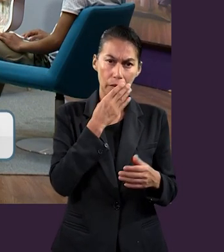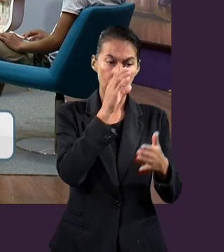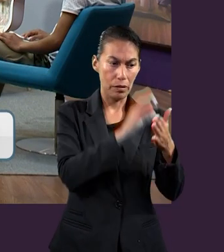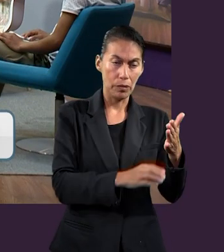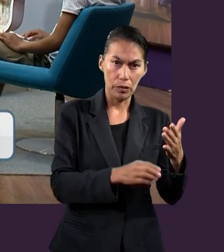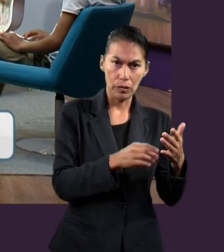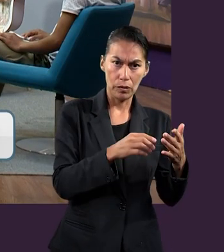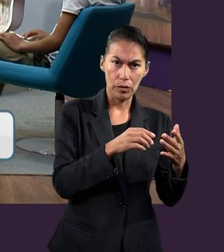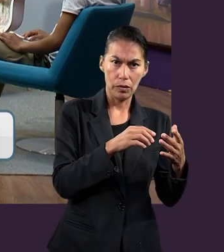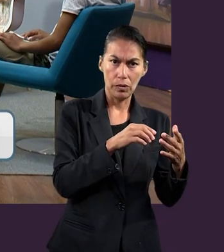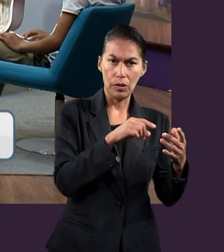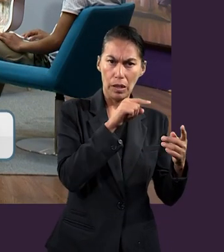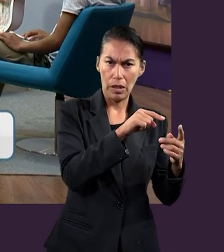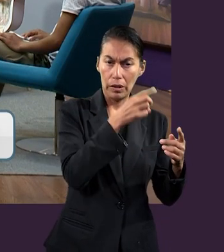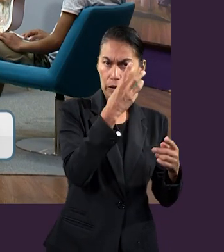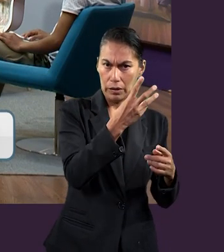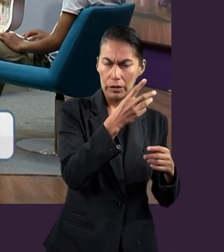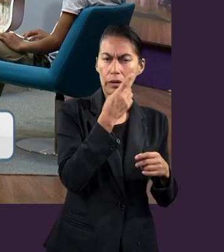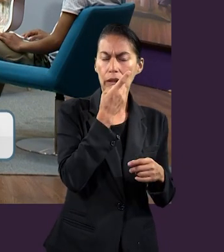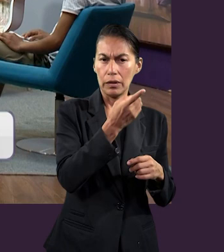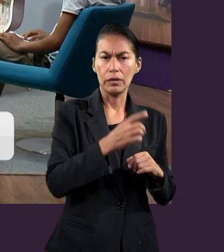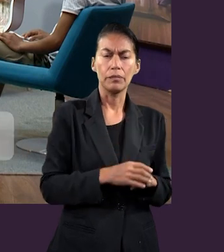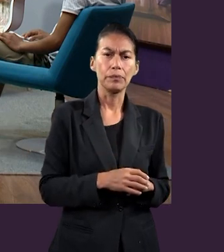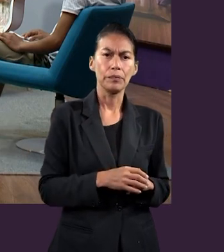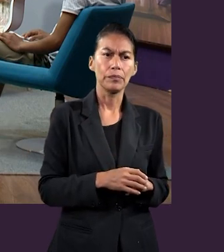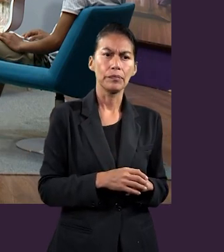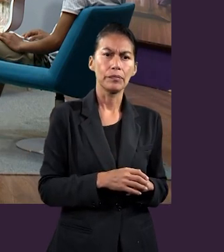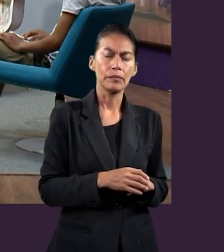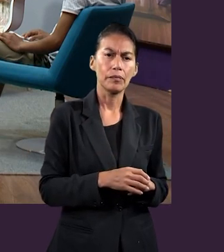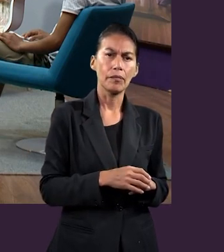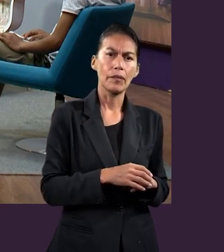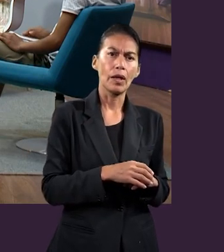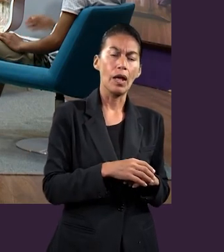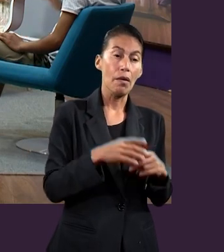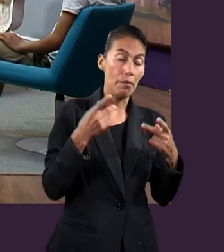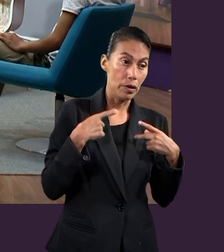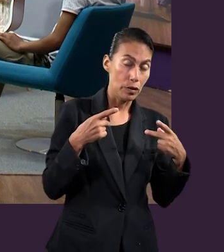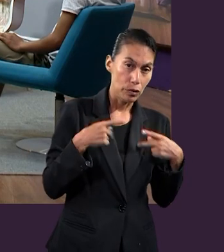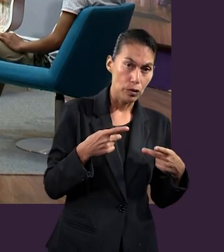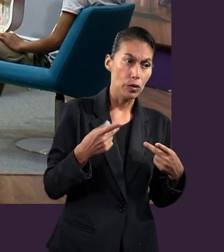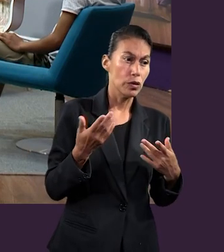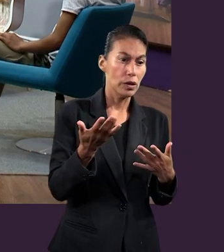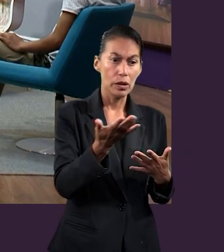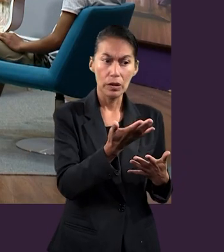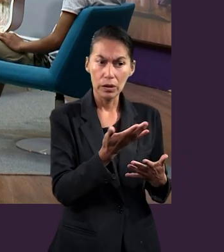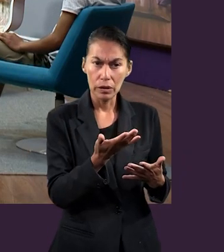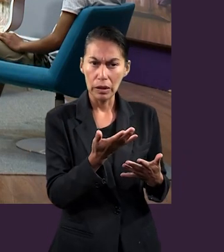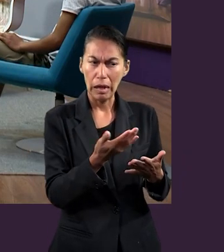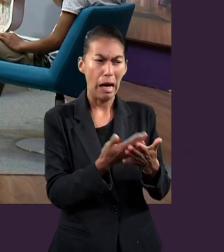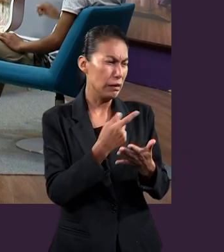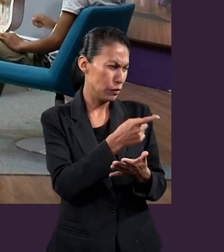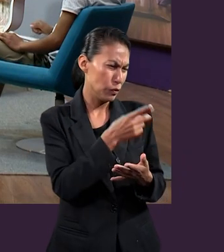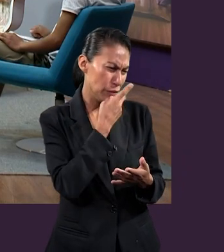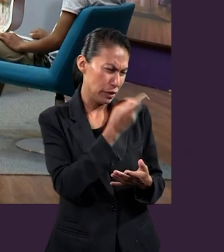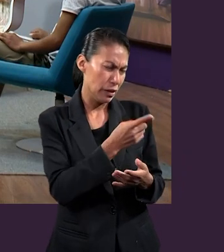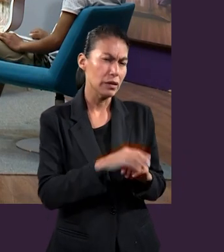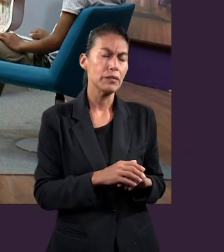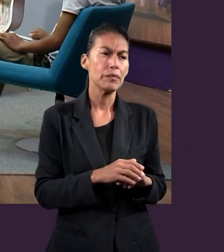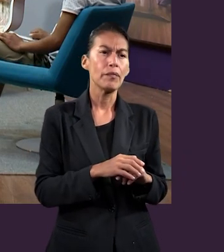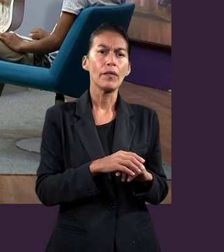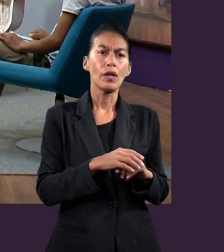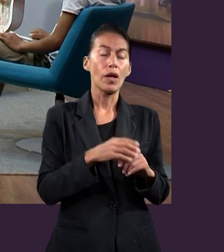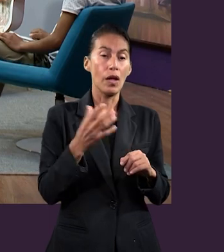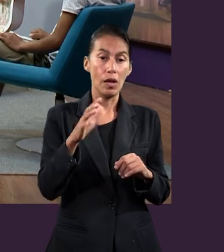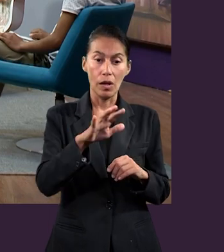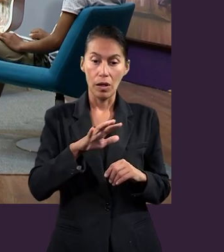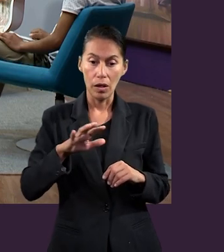atención en el capítulo 3 de Efesios que dice, Es decir, que los gentiles, de lo que mencionabas